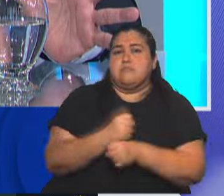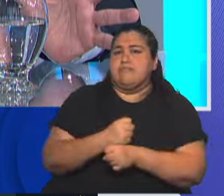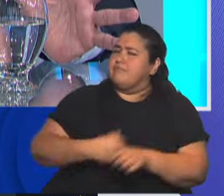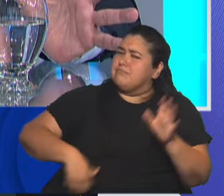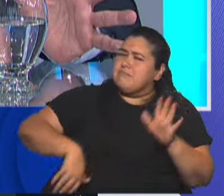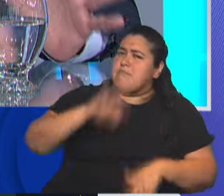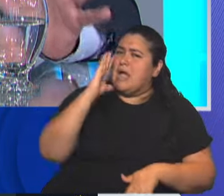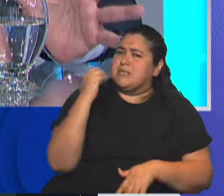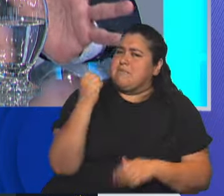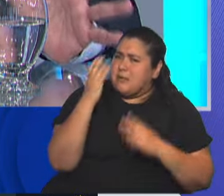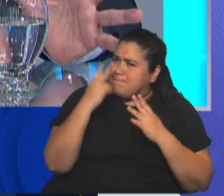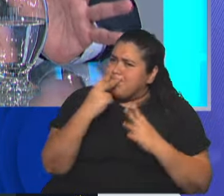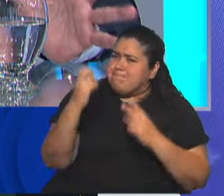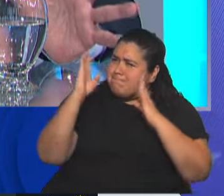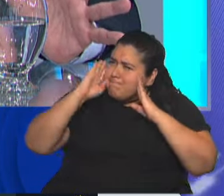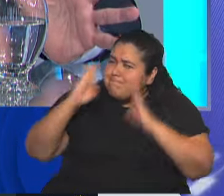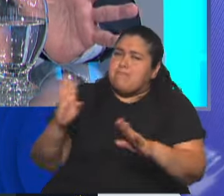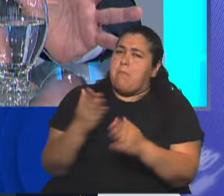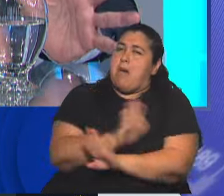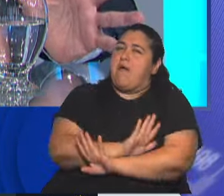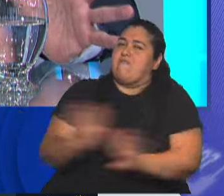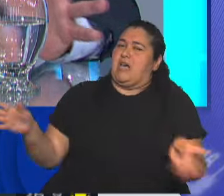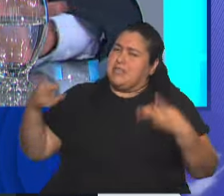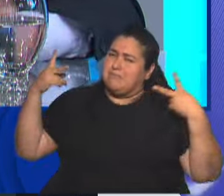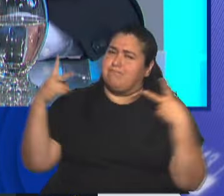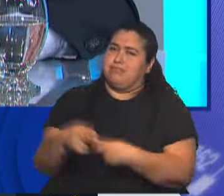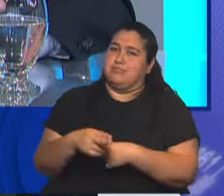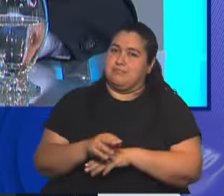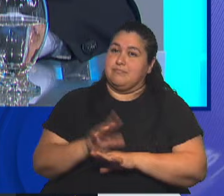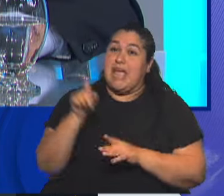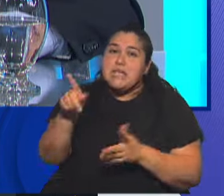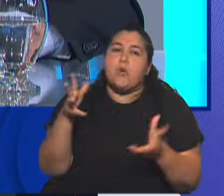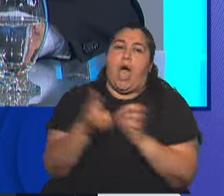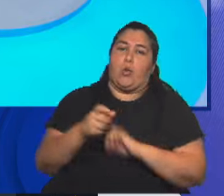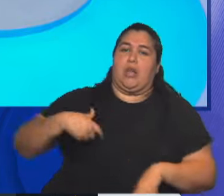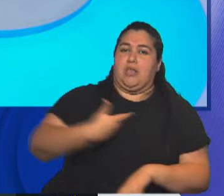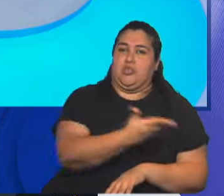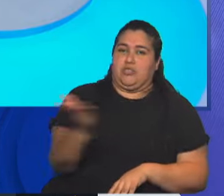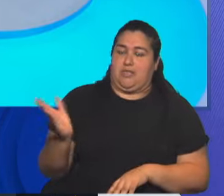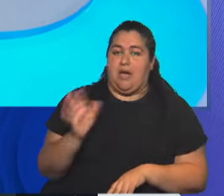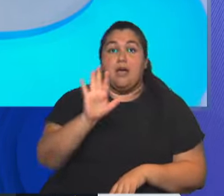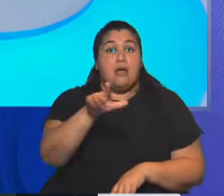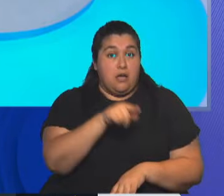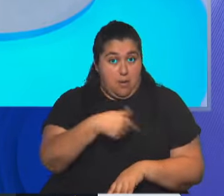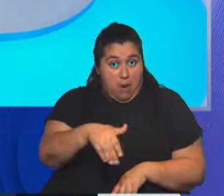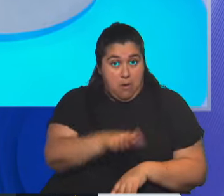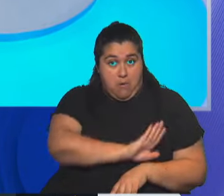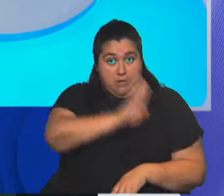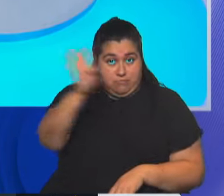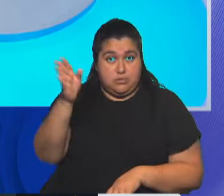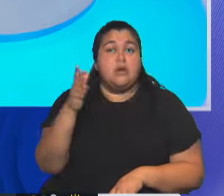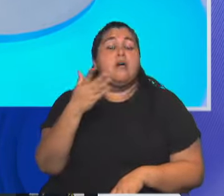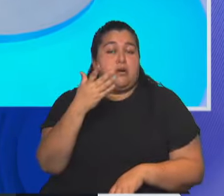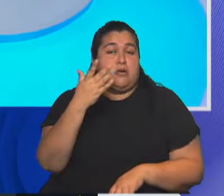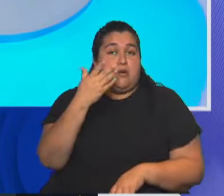máxima energía para acabar este mal que azota a la sociedad. Por el presidente que inclusive dijo que va a viajar a Rosario. Él tiene ganas,